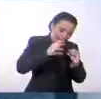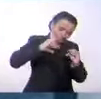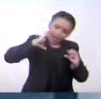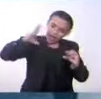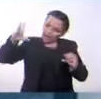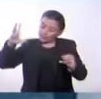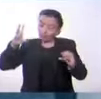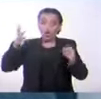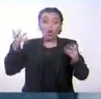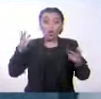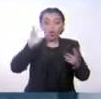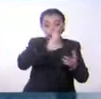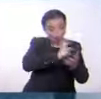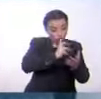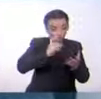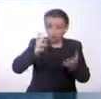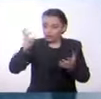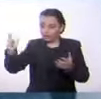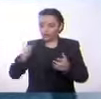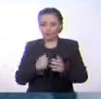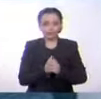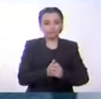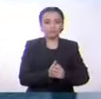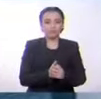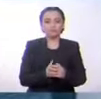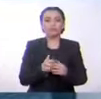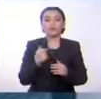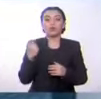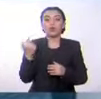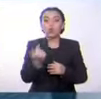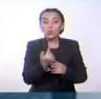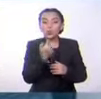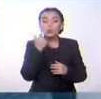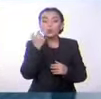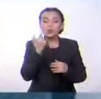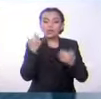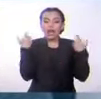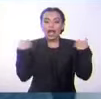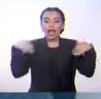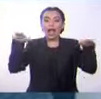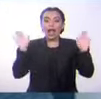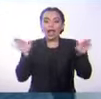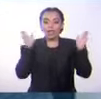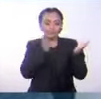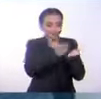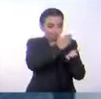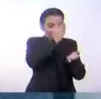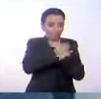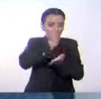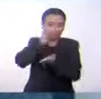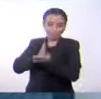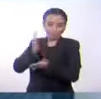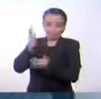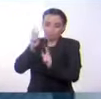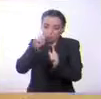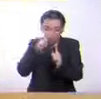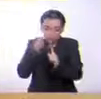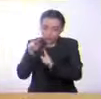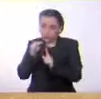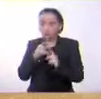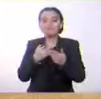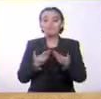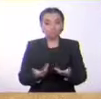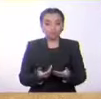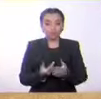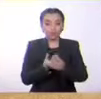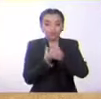muchas características únicas de cada especie de ave. De hecho, los huevos más grandes de